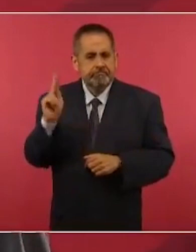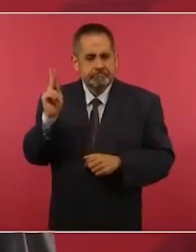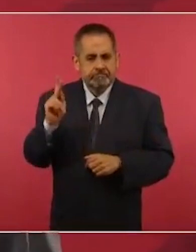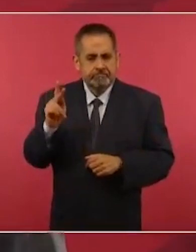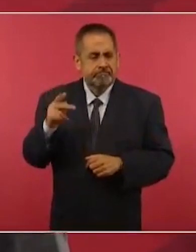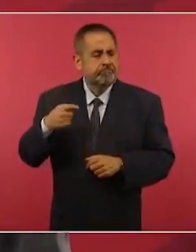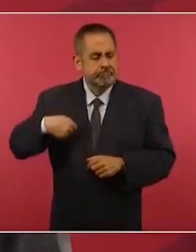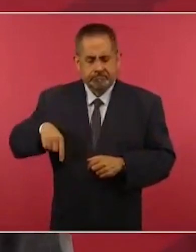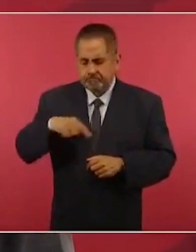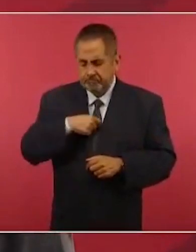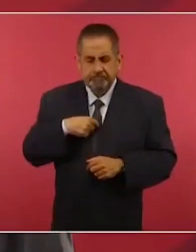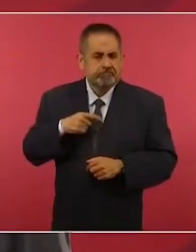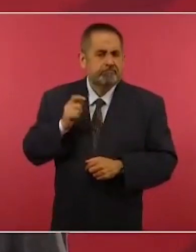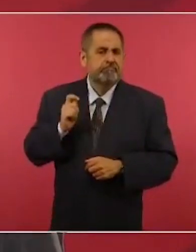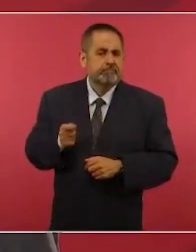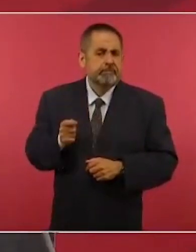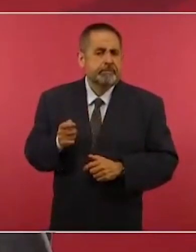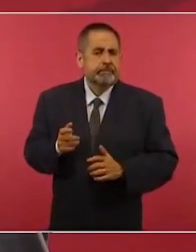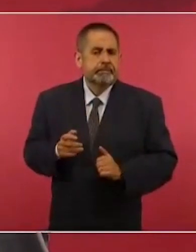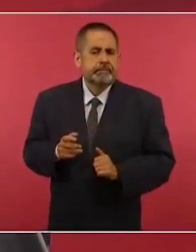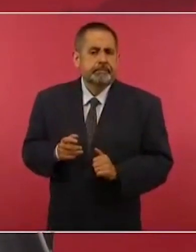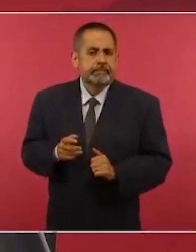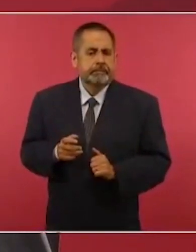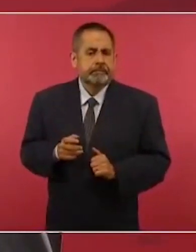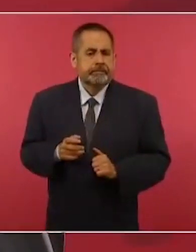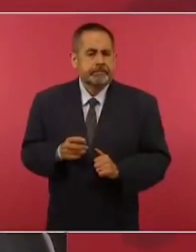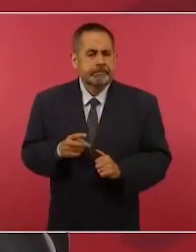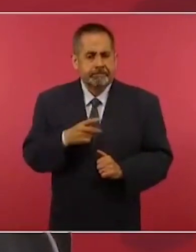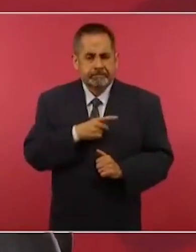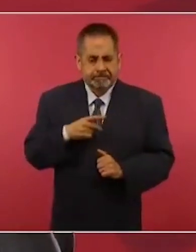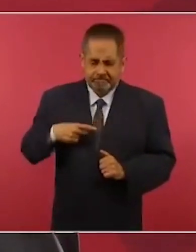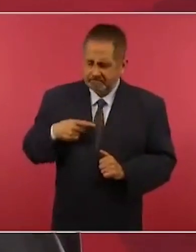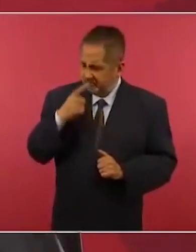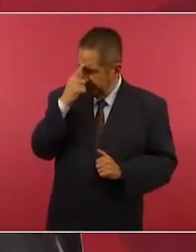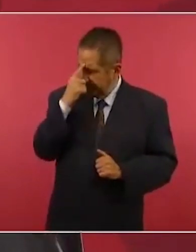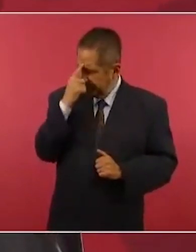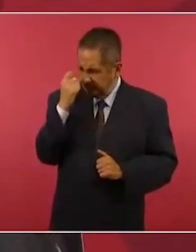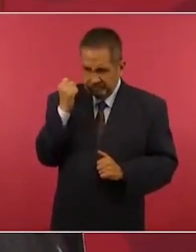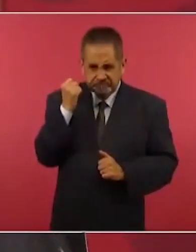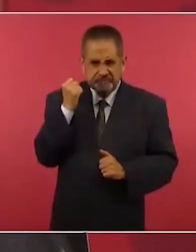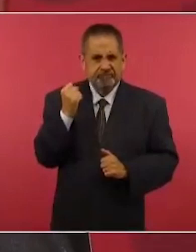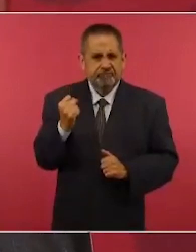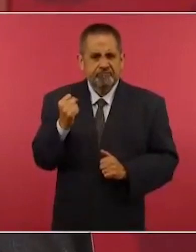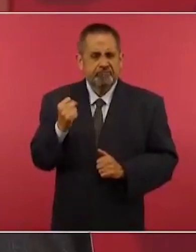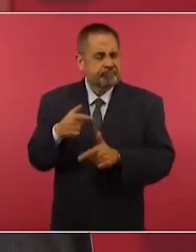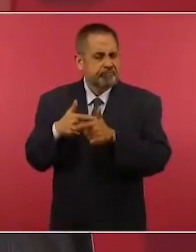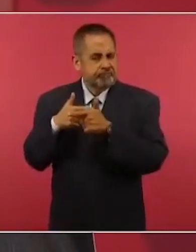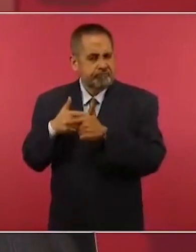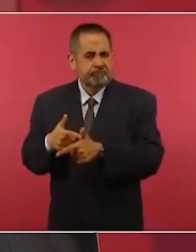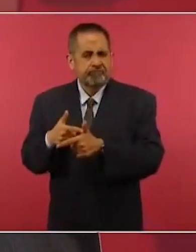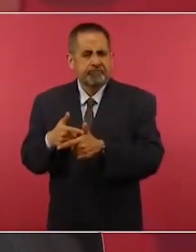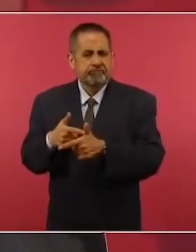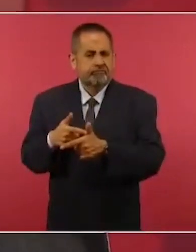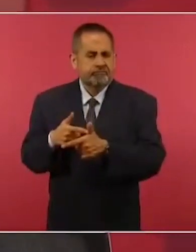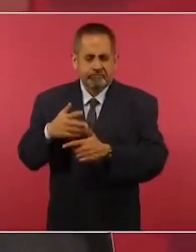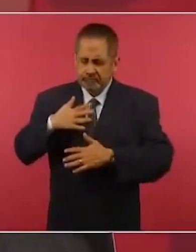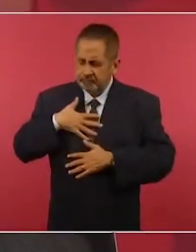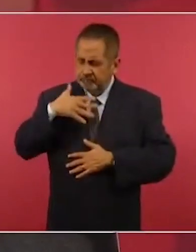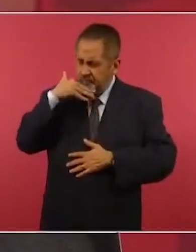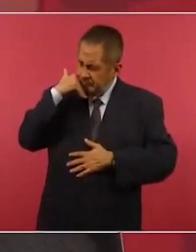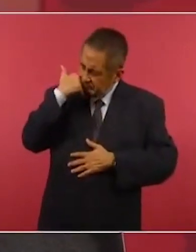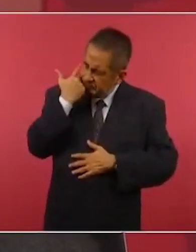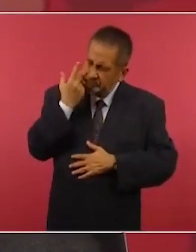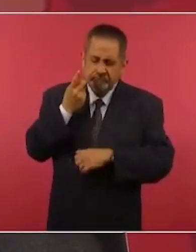que tenemos la firme voluntad